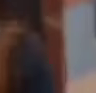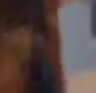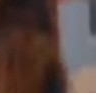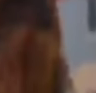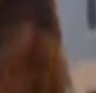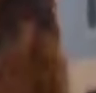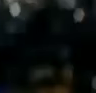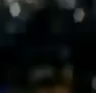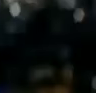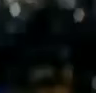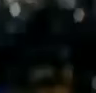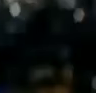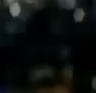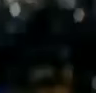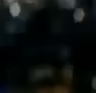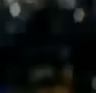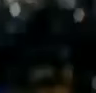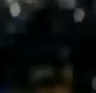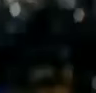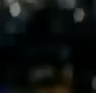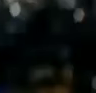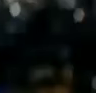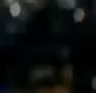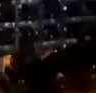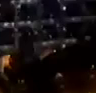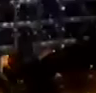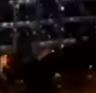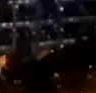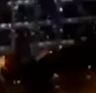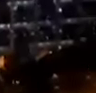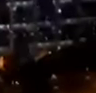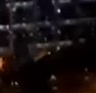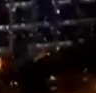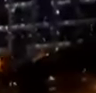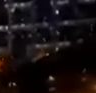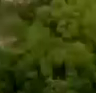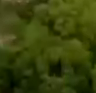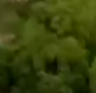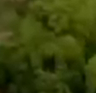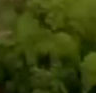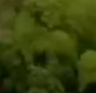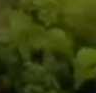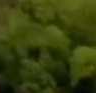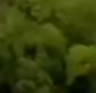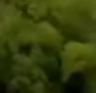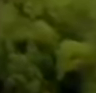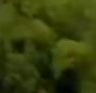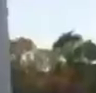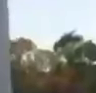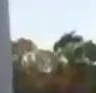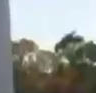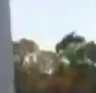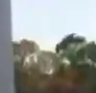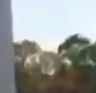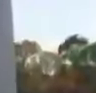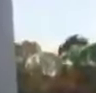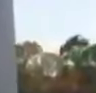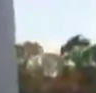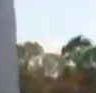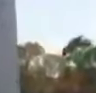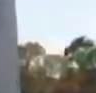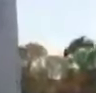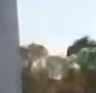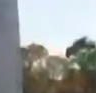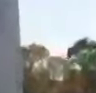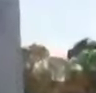estrellas y con su luz nos muestran la grandeza de esta tierra con esto de